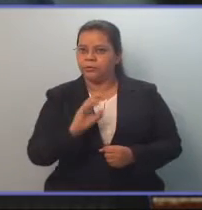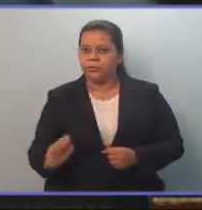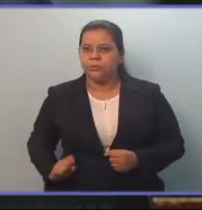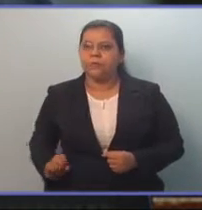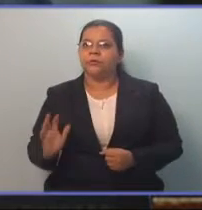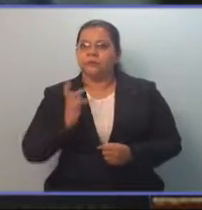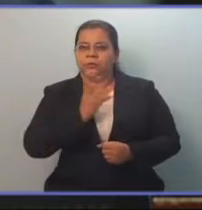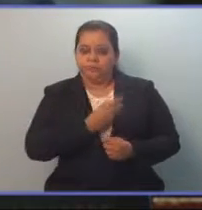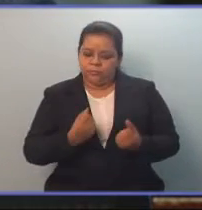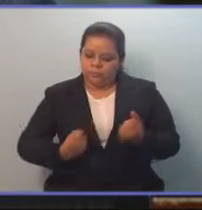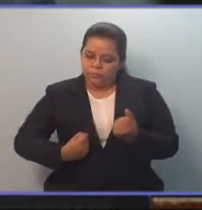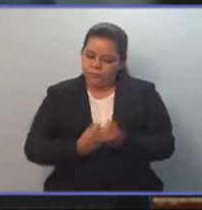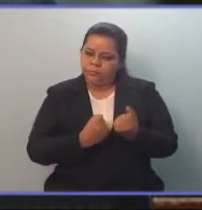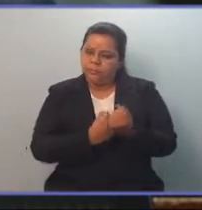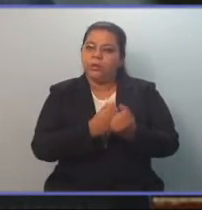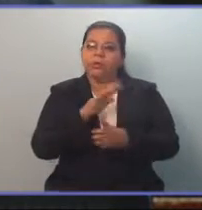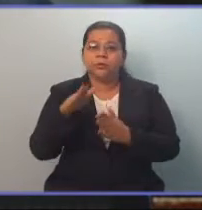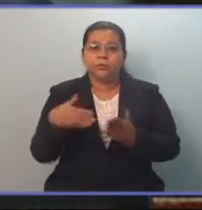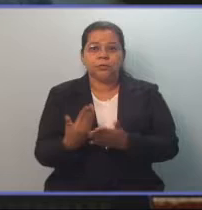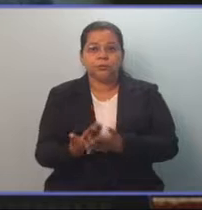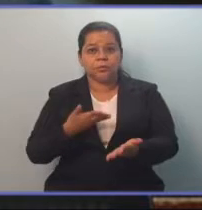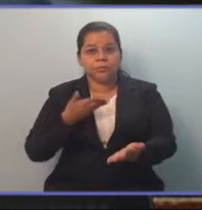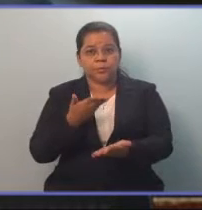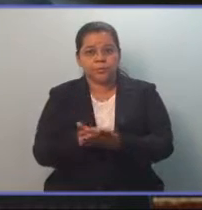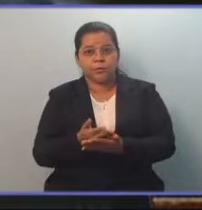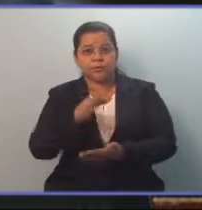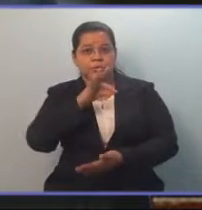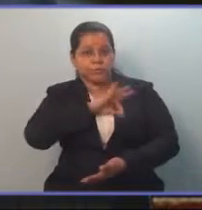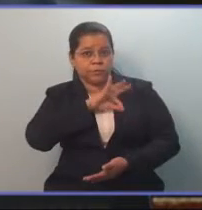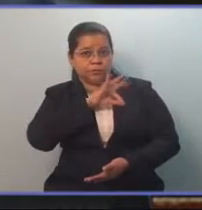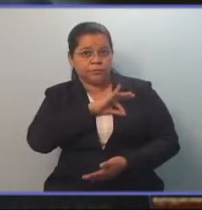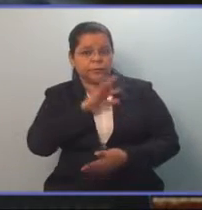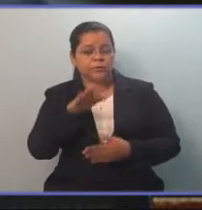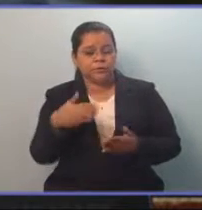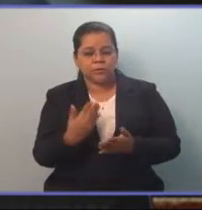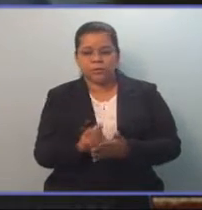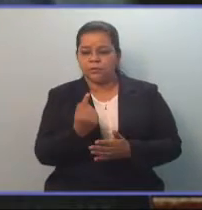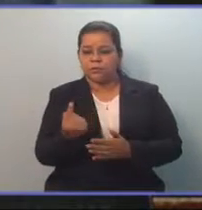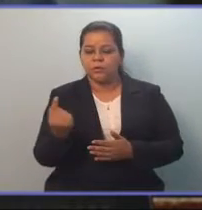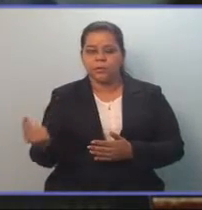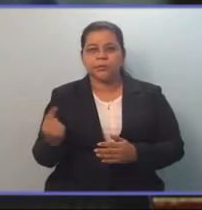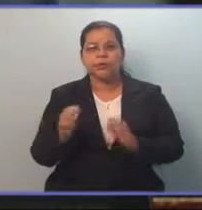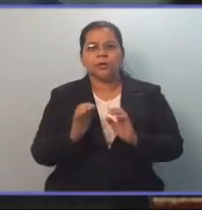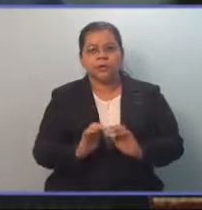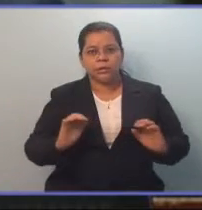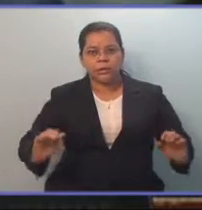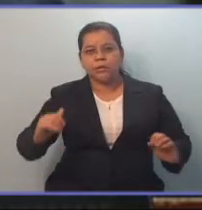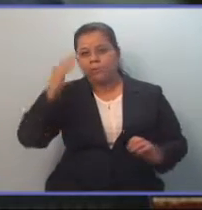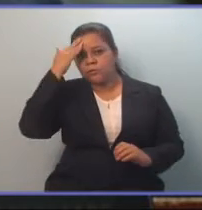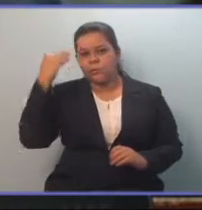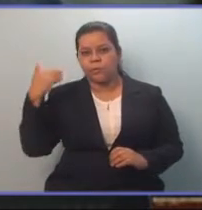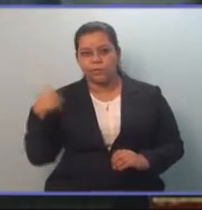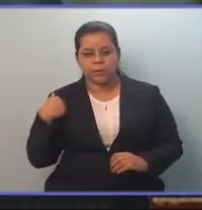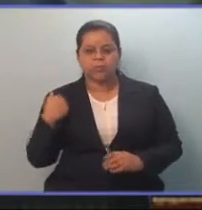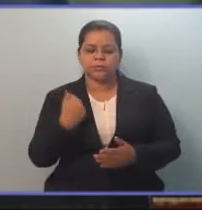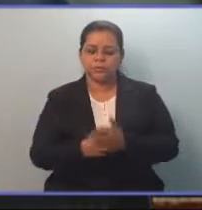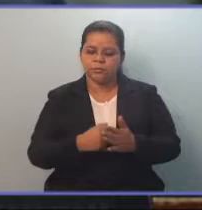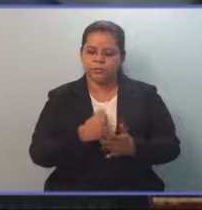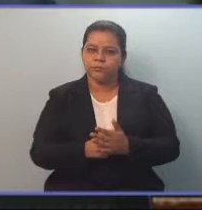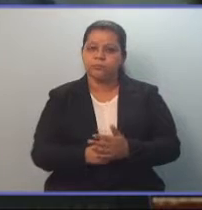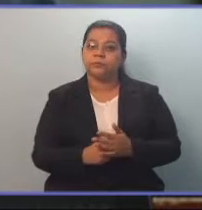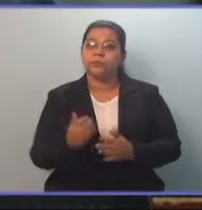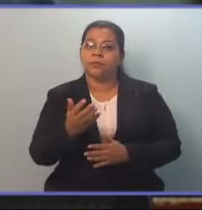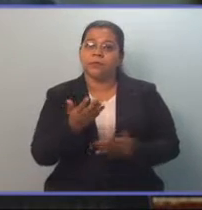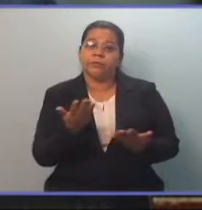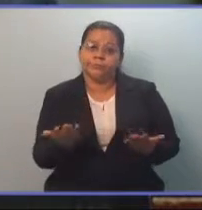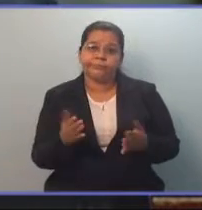estaremos apoyando aquellas iniciativas que vayan en el bienestar de todos los niños y de todas las mujeres emprendedoras. Así